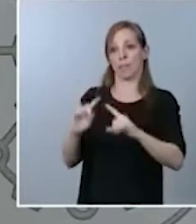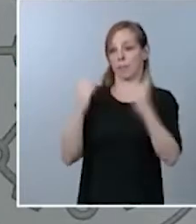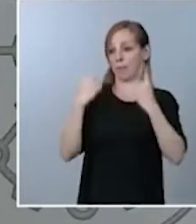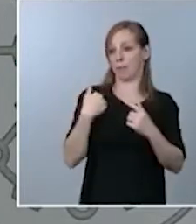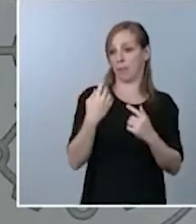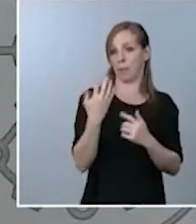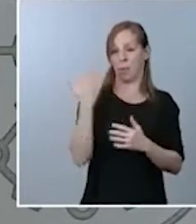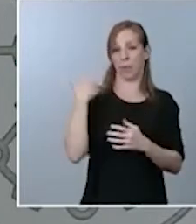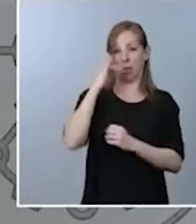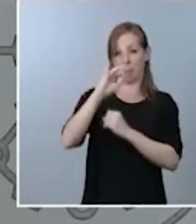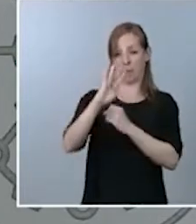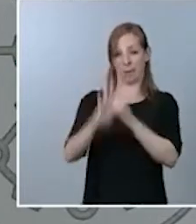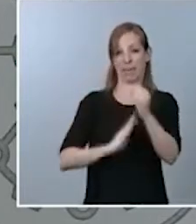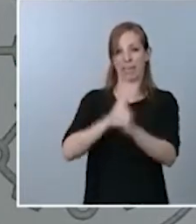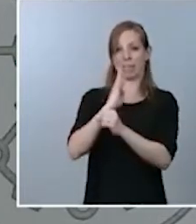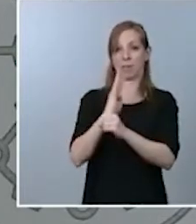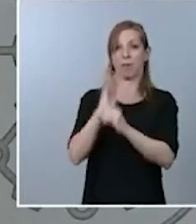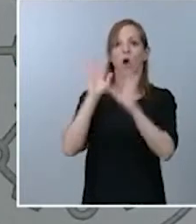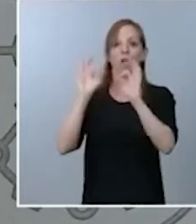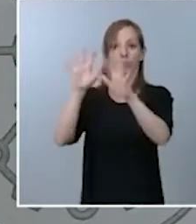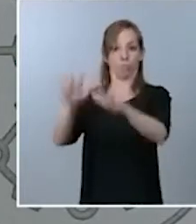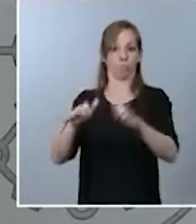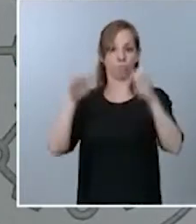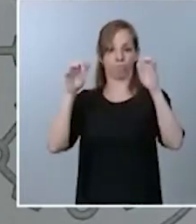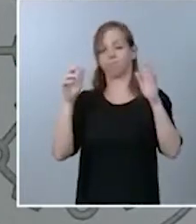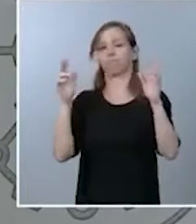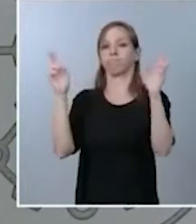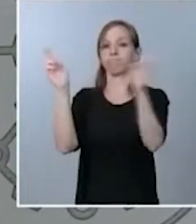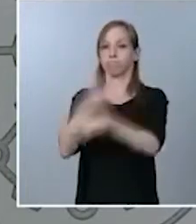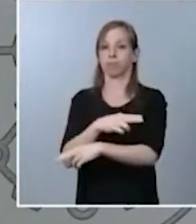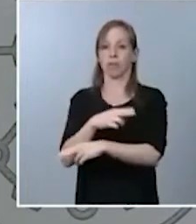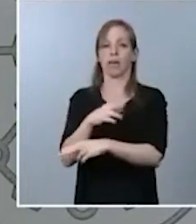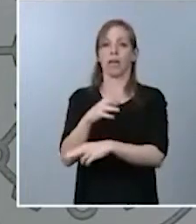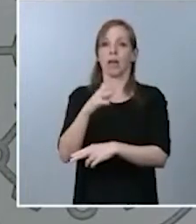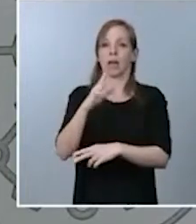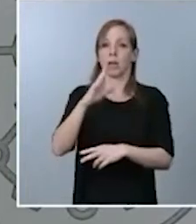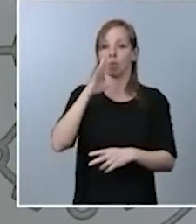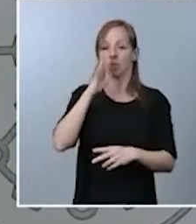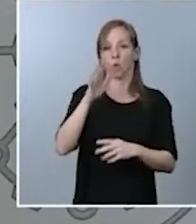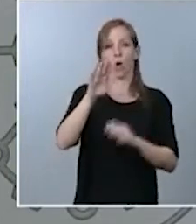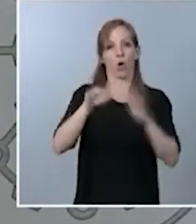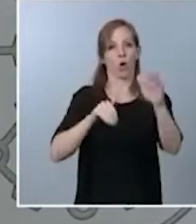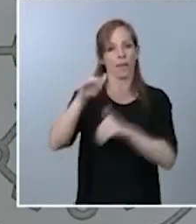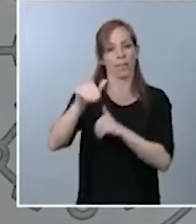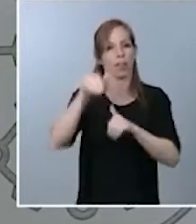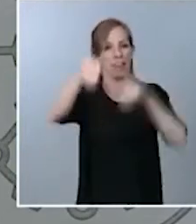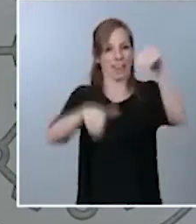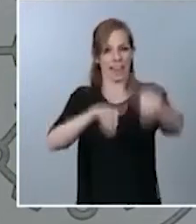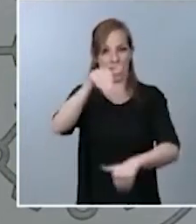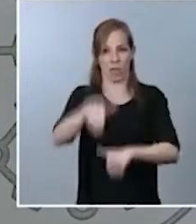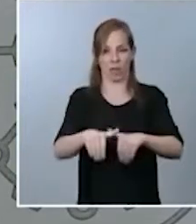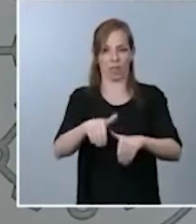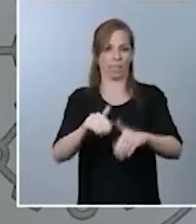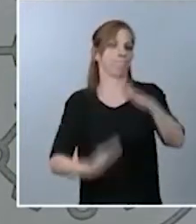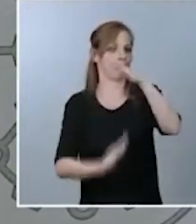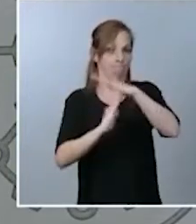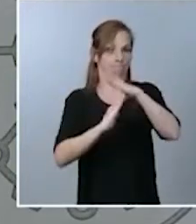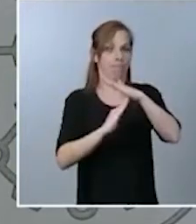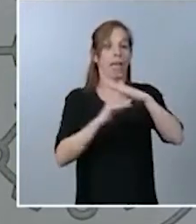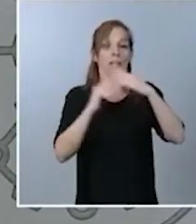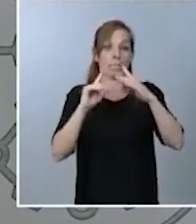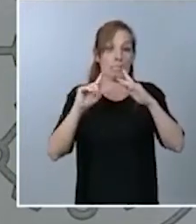disolvieron entonces por la convocatoria de lesiones y, posteriormente, hemos estado, de forma muy especial,